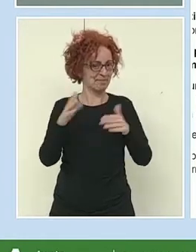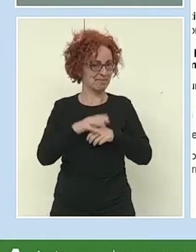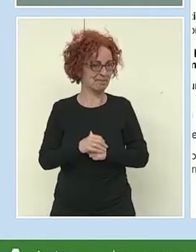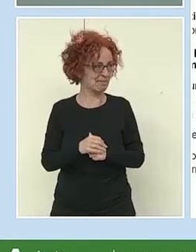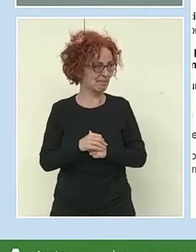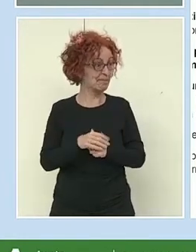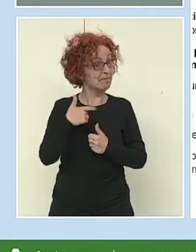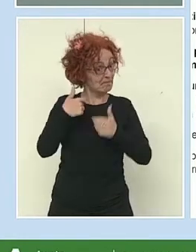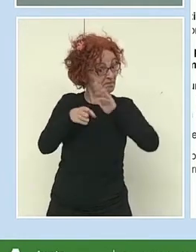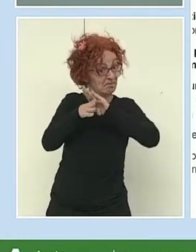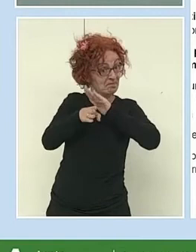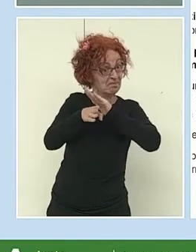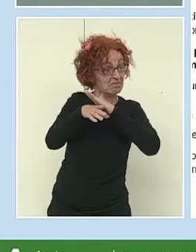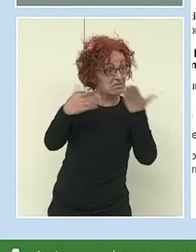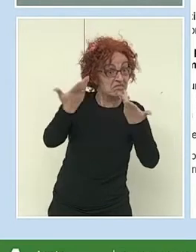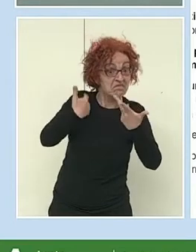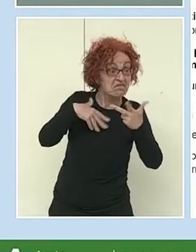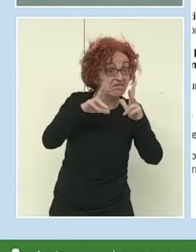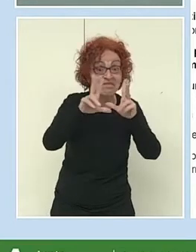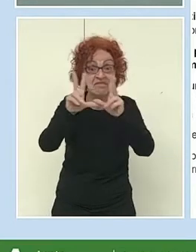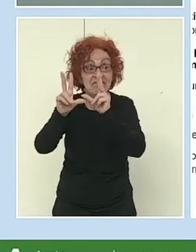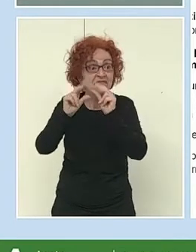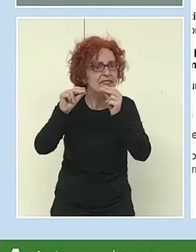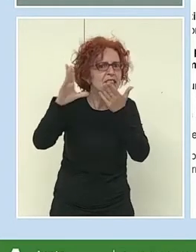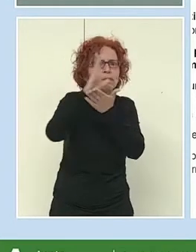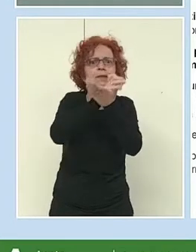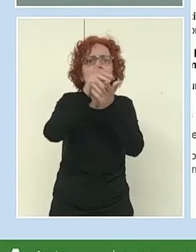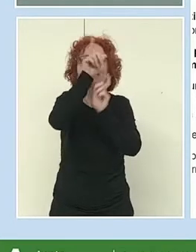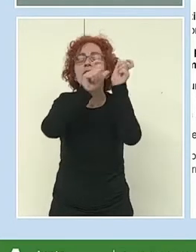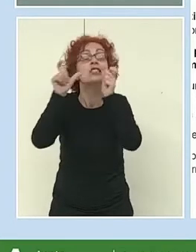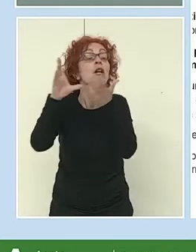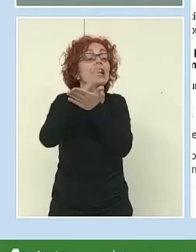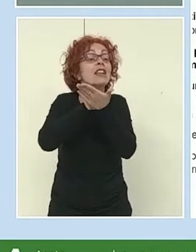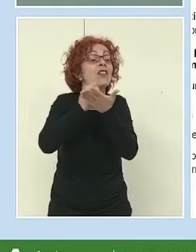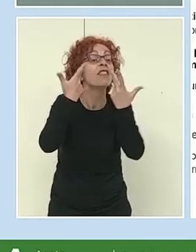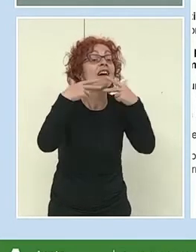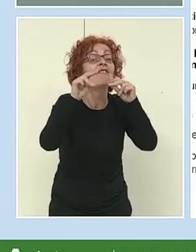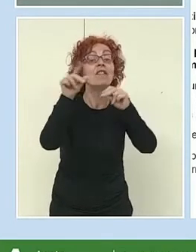Sigan, sigan. ¿Ya han terminado? ¿Sí? ¿Todo el mundo? ¿Sí?